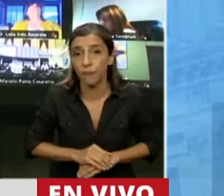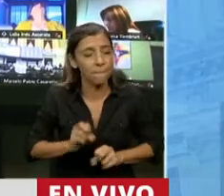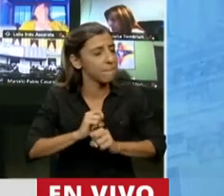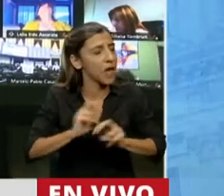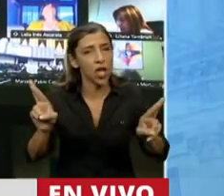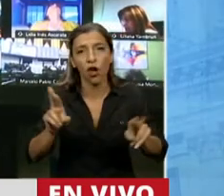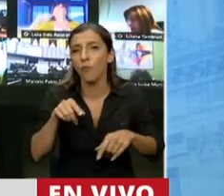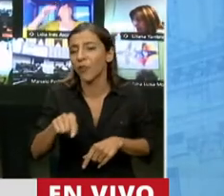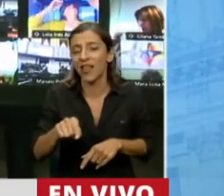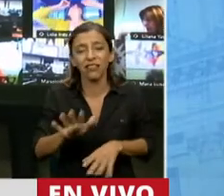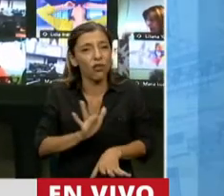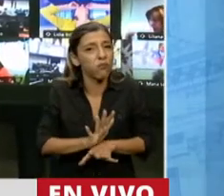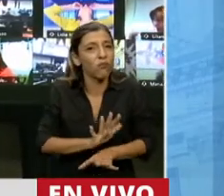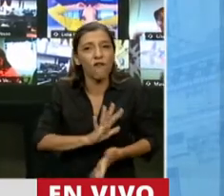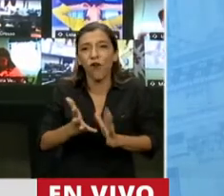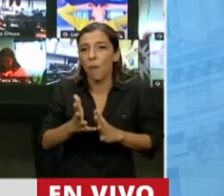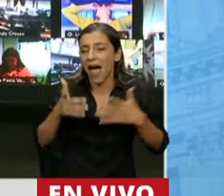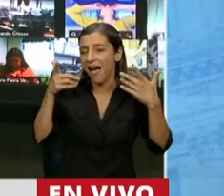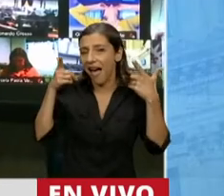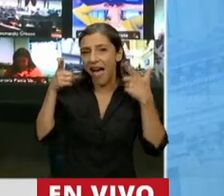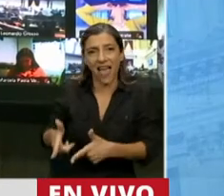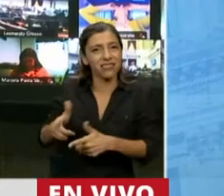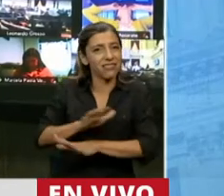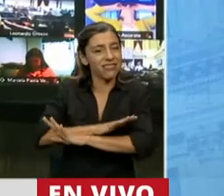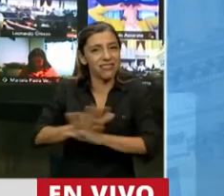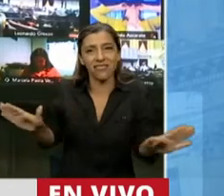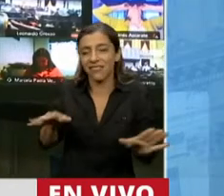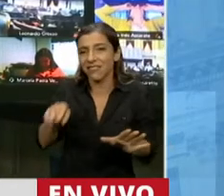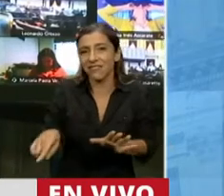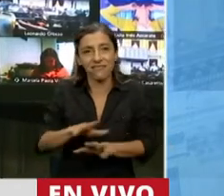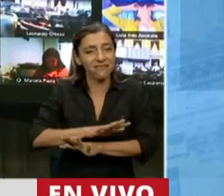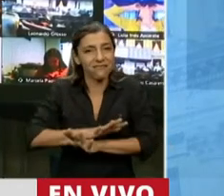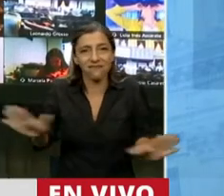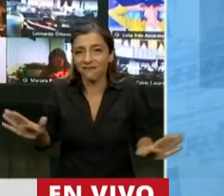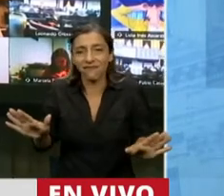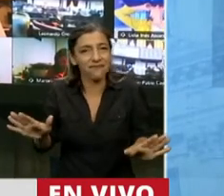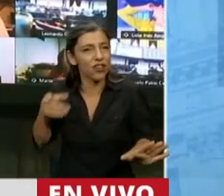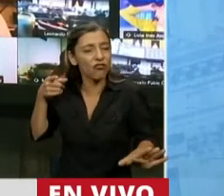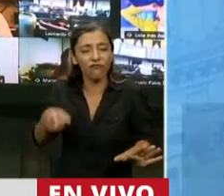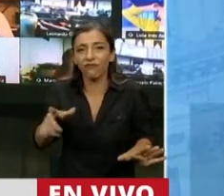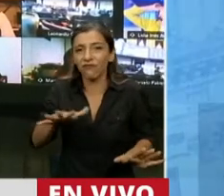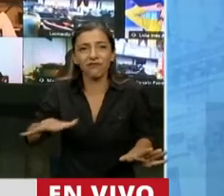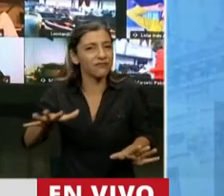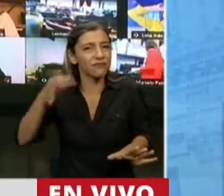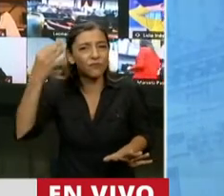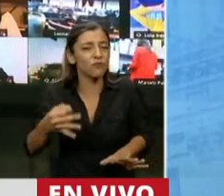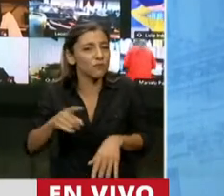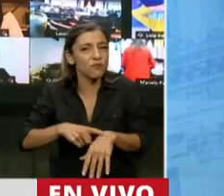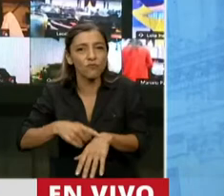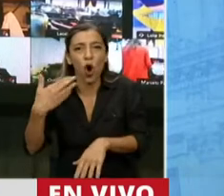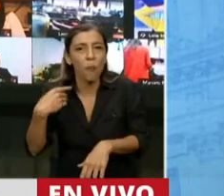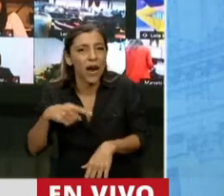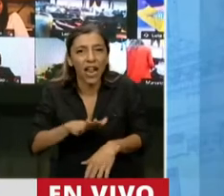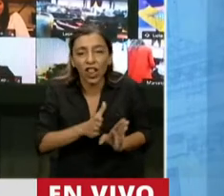¿Por qué este ataque se hace en medio de la lucha conjunta contra una